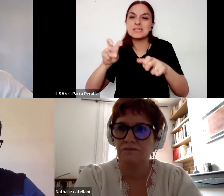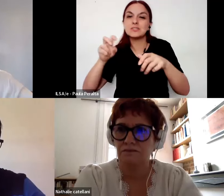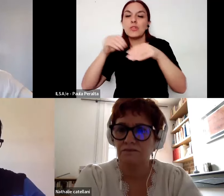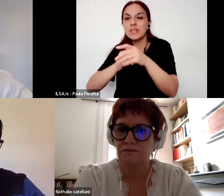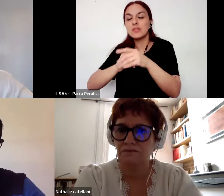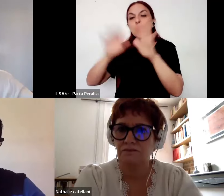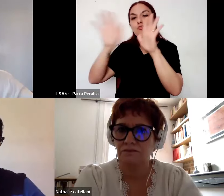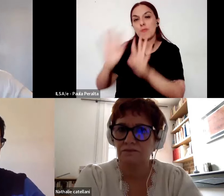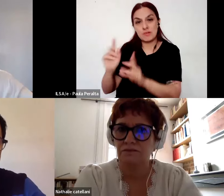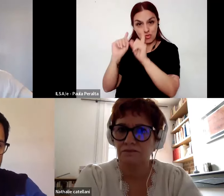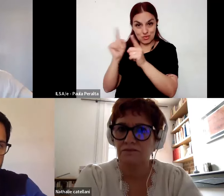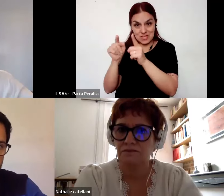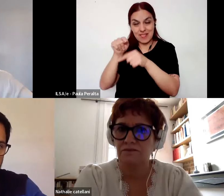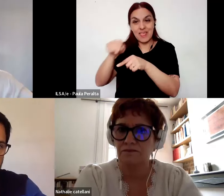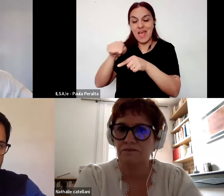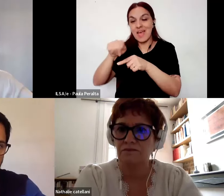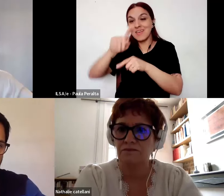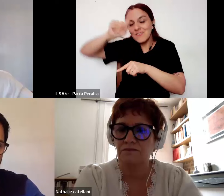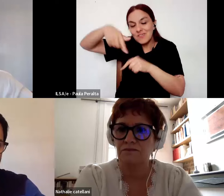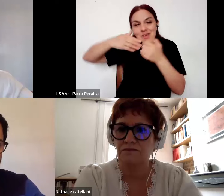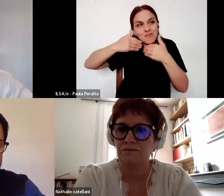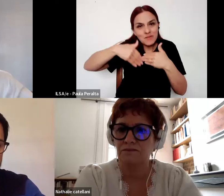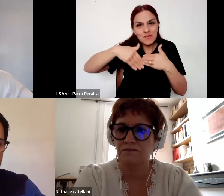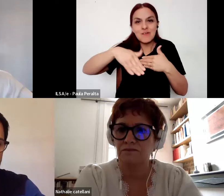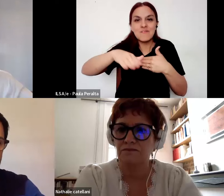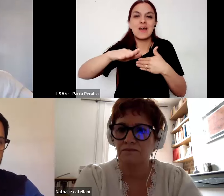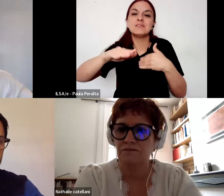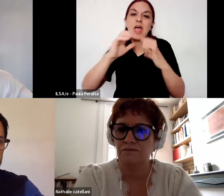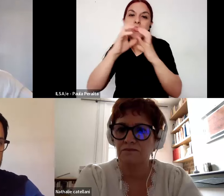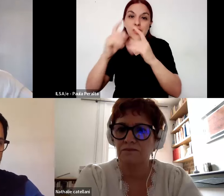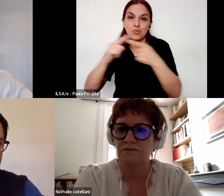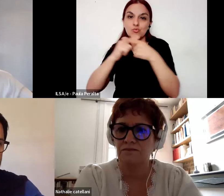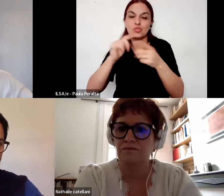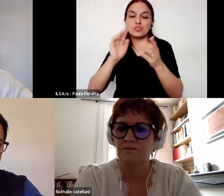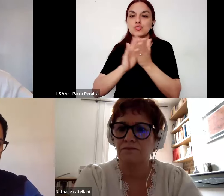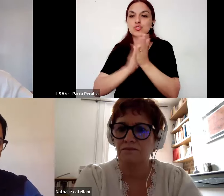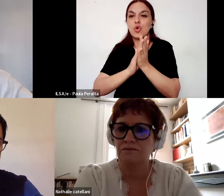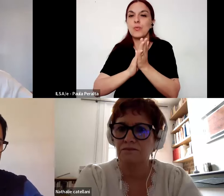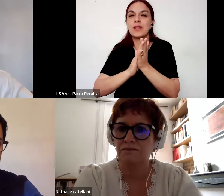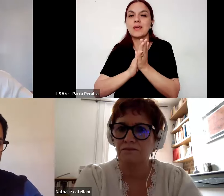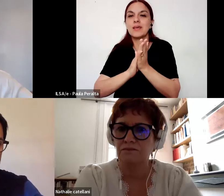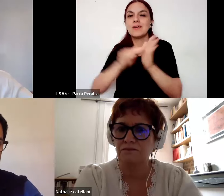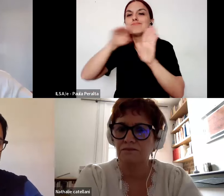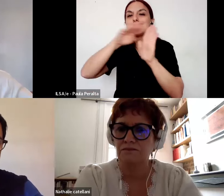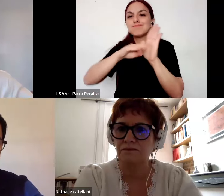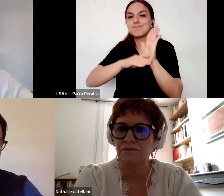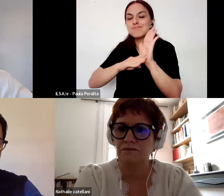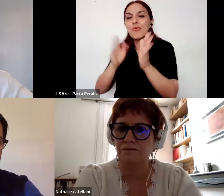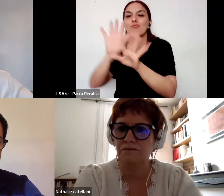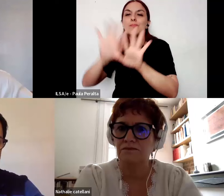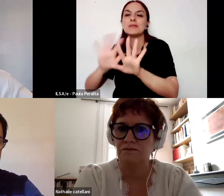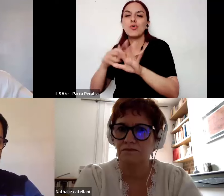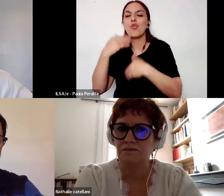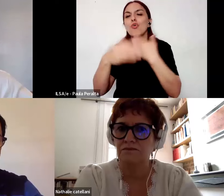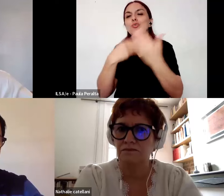docente bueno abre también a una discusión acerca del estatus de esa formación de cómo llevarla adelante en relación